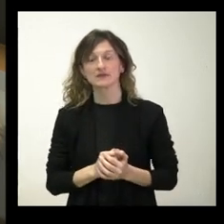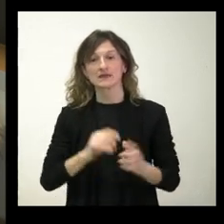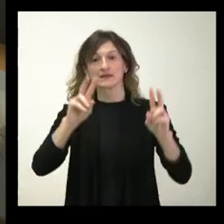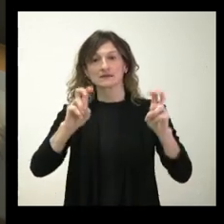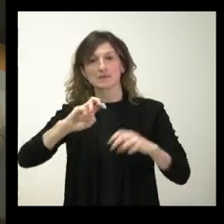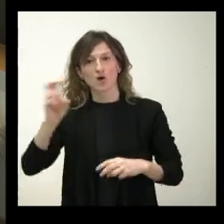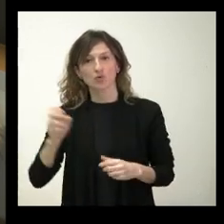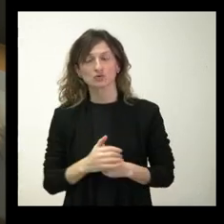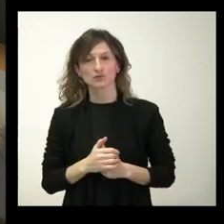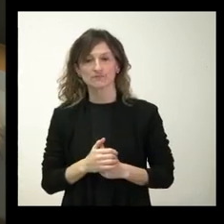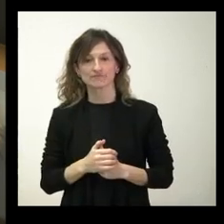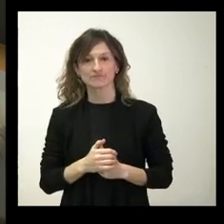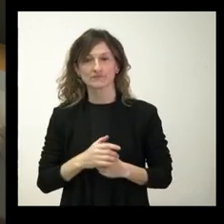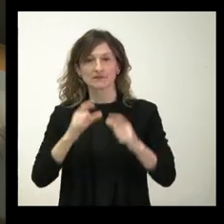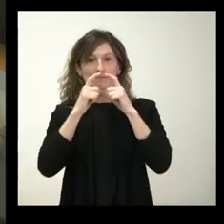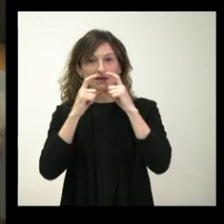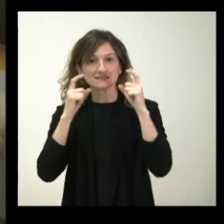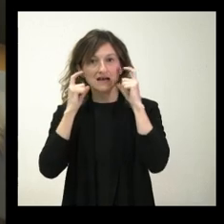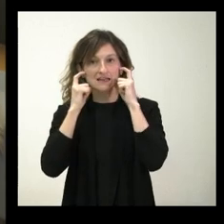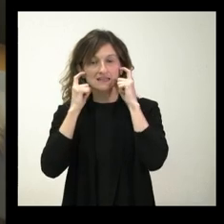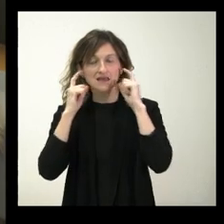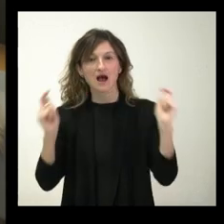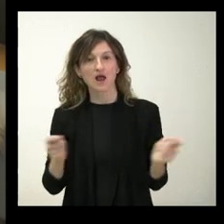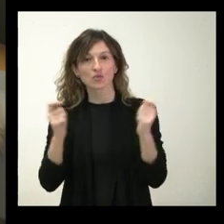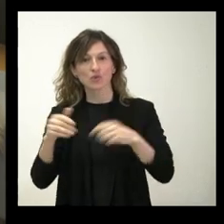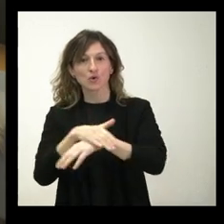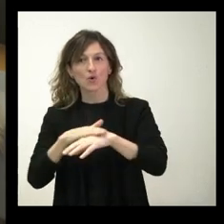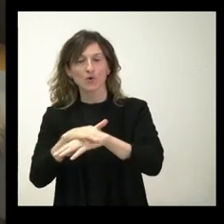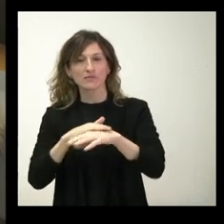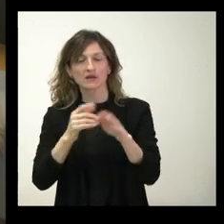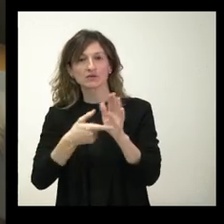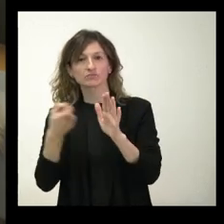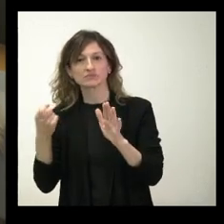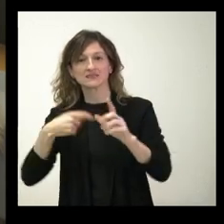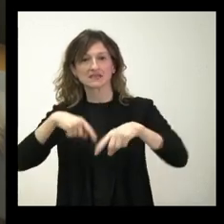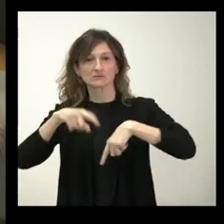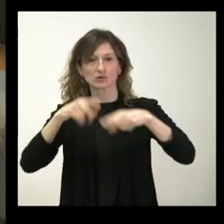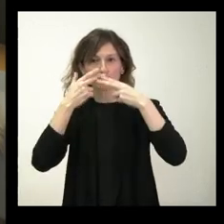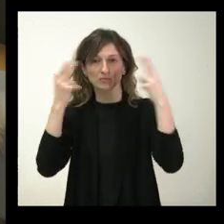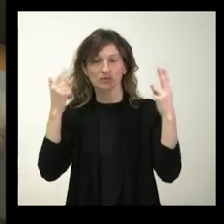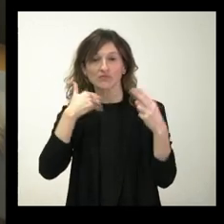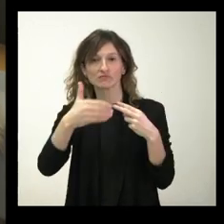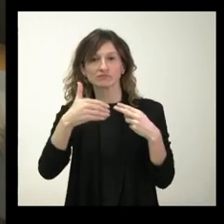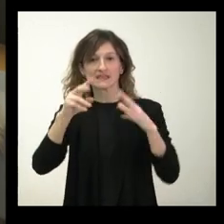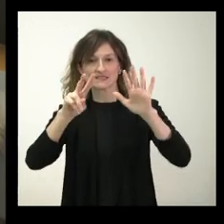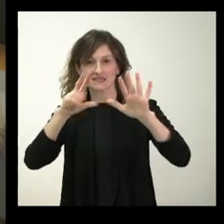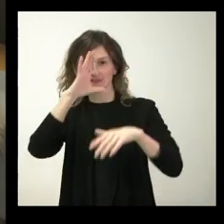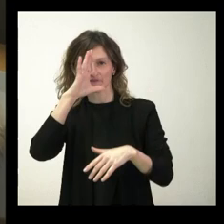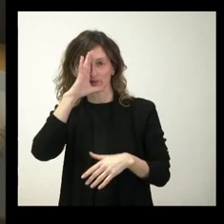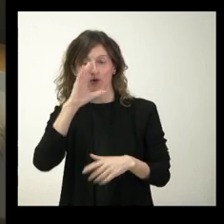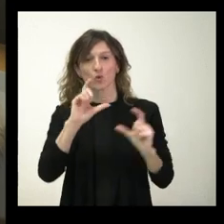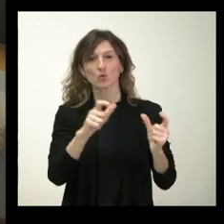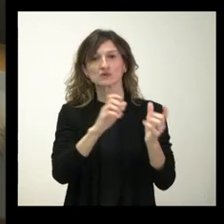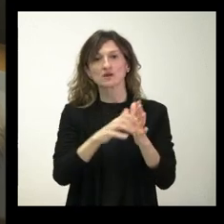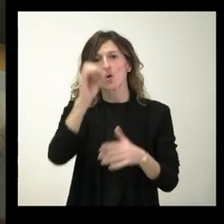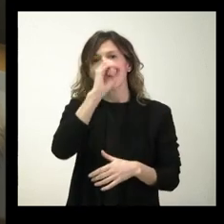nos valorara la retirada de las mascarillas, el anuncio que ha hecho el Gobierno en trasponte público, y han dicho que va a ser el próximo 7 de febrero. ¿Qué opinión tiene la Junta?